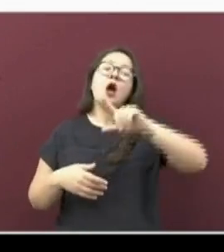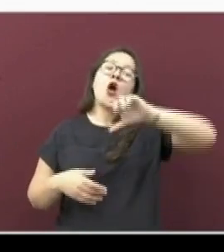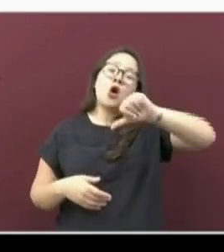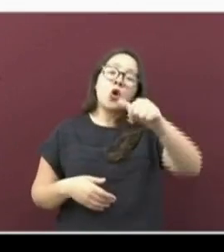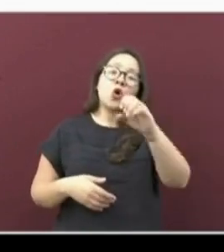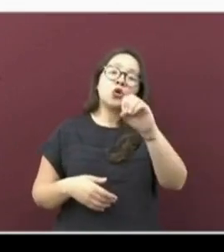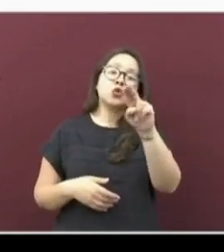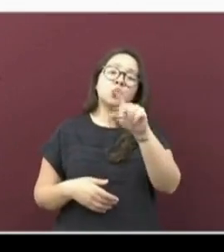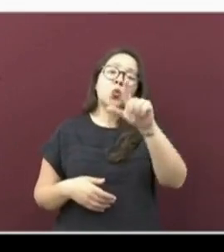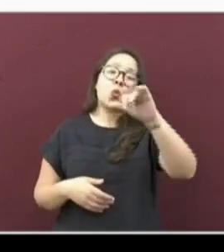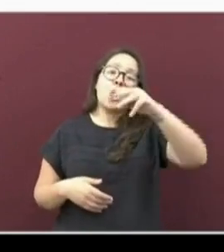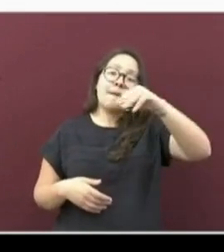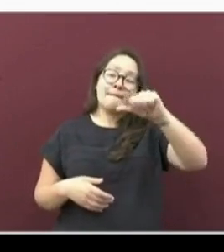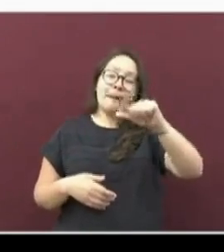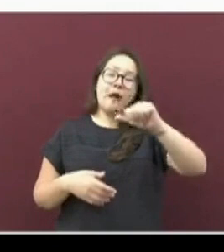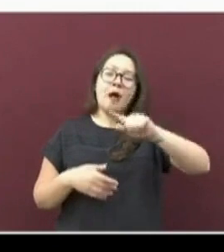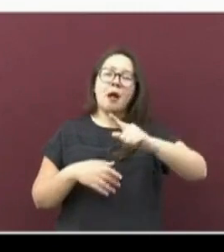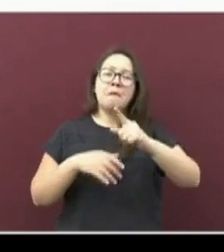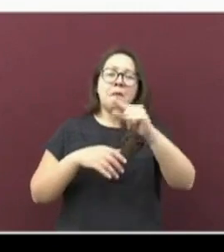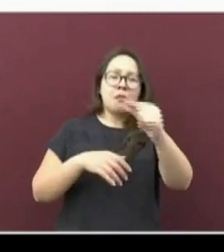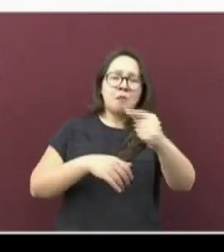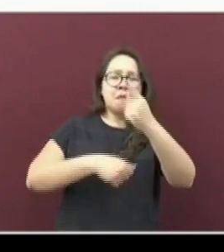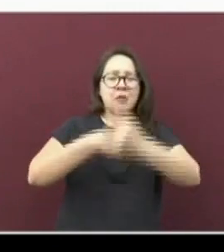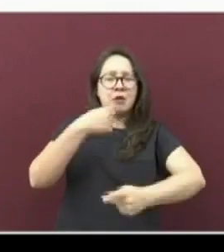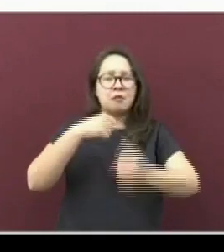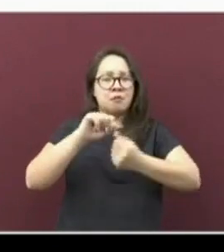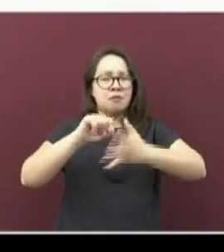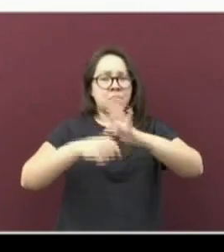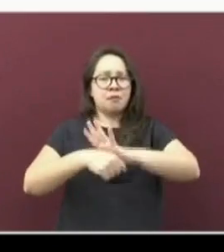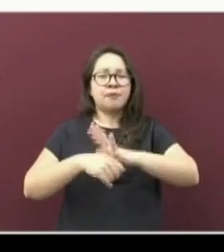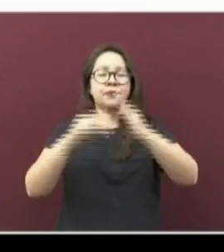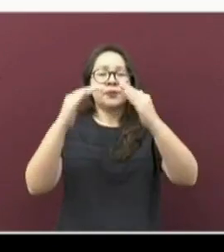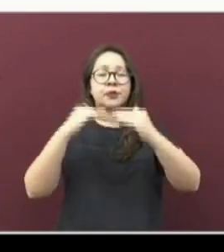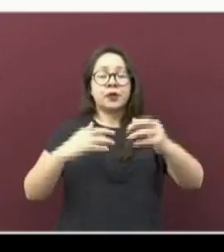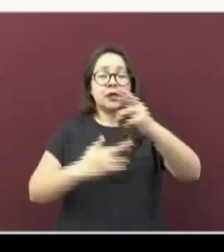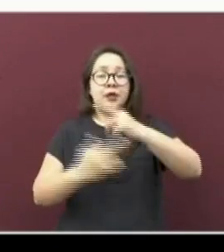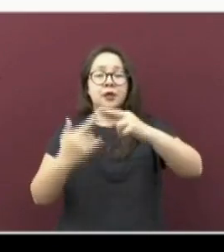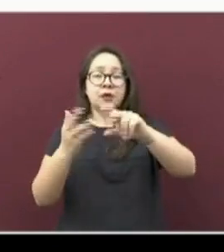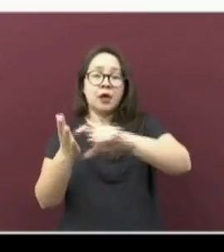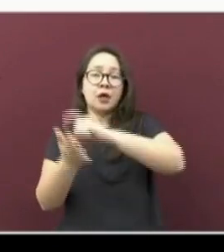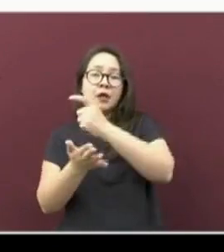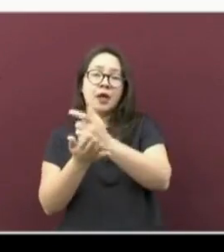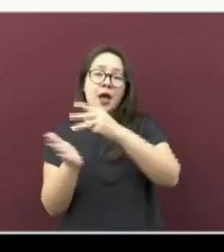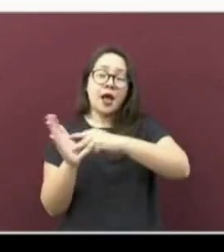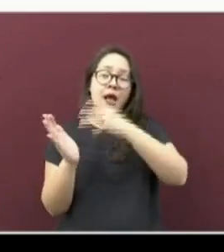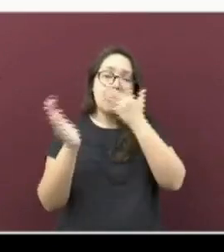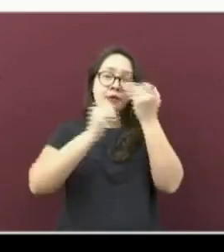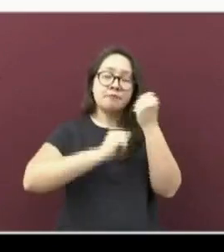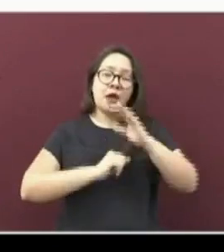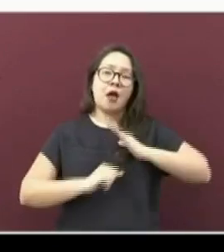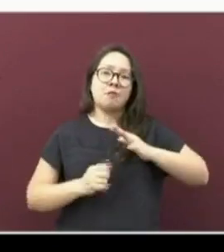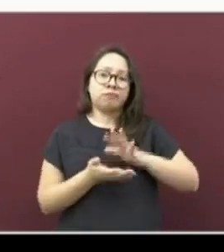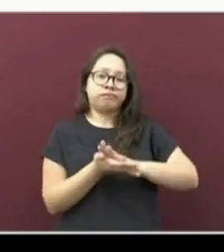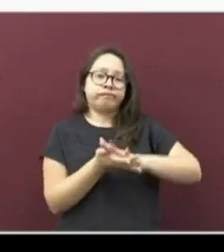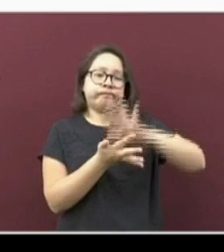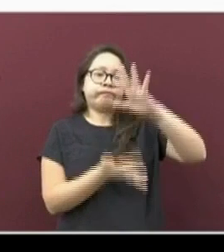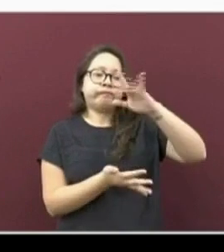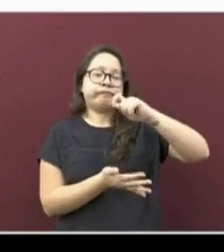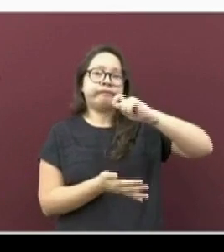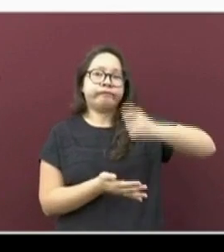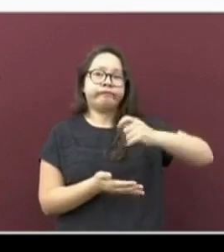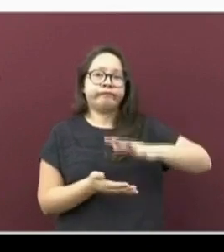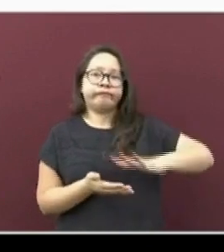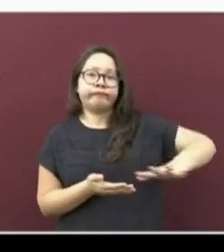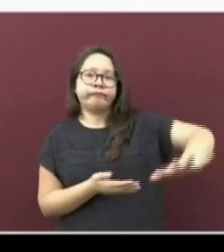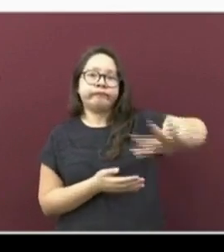presentarse en amarillo. En la región Jalapa-Martínez de la Torre podemos ver un predominio en la mayor